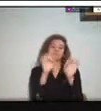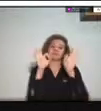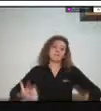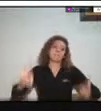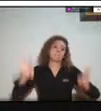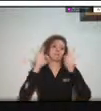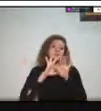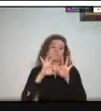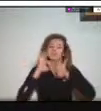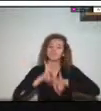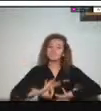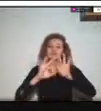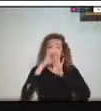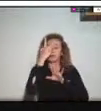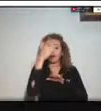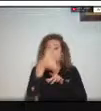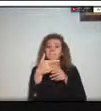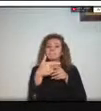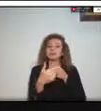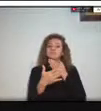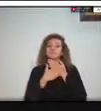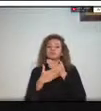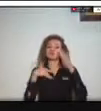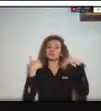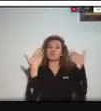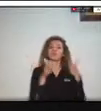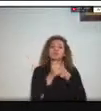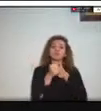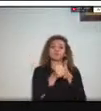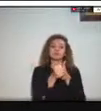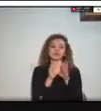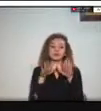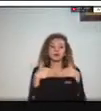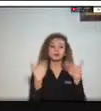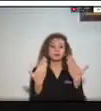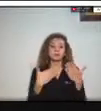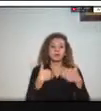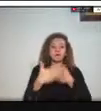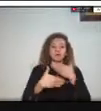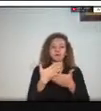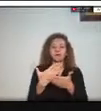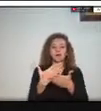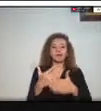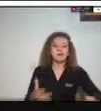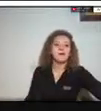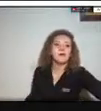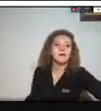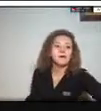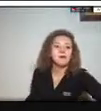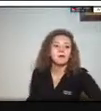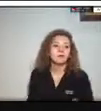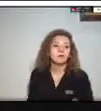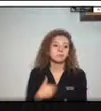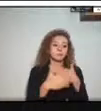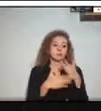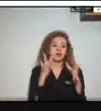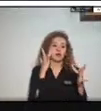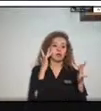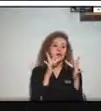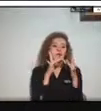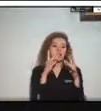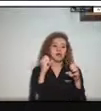la hoja de ruta siempre y cuando nosotros también tengamos toda la parte técnica definida para poder articular el trabajo con ellos